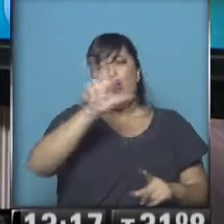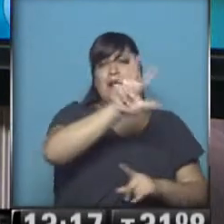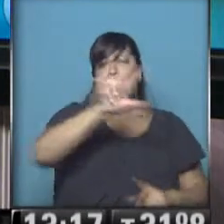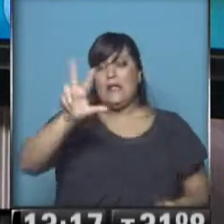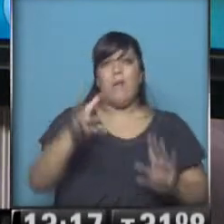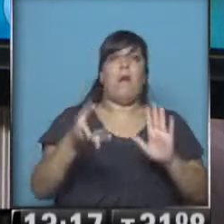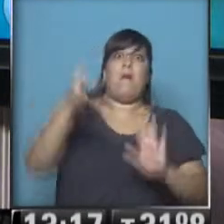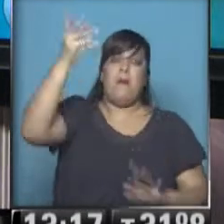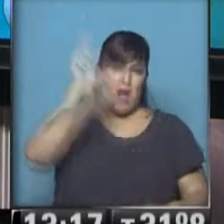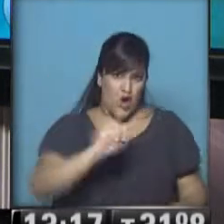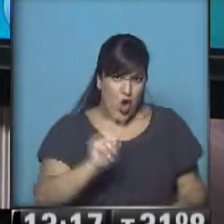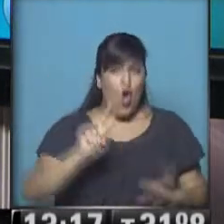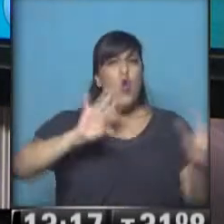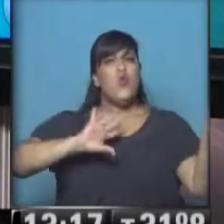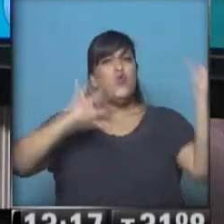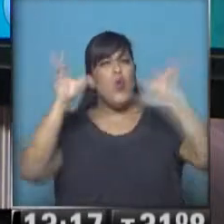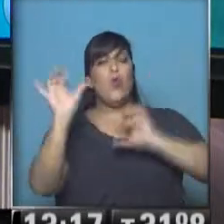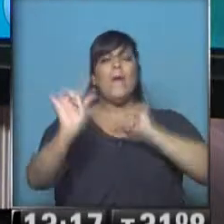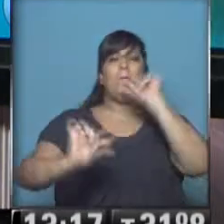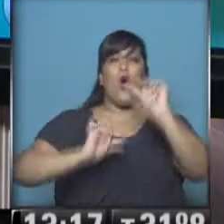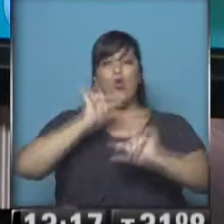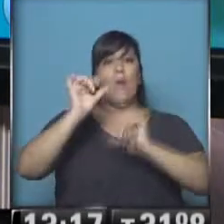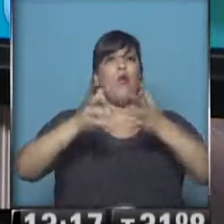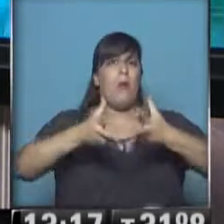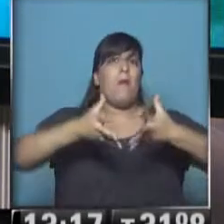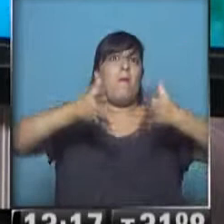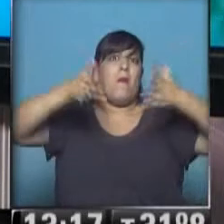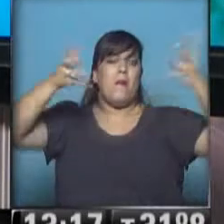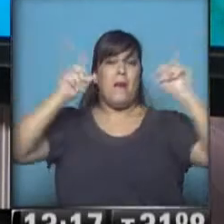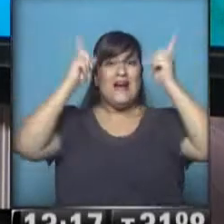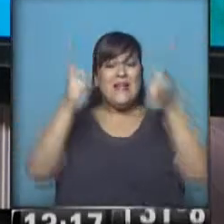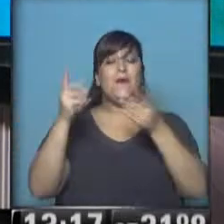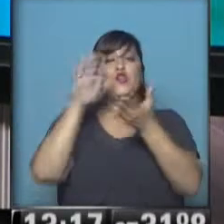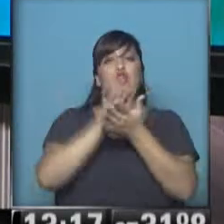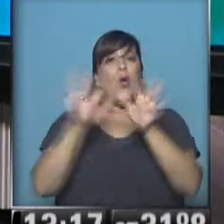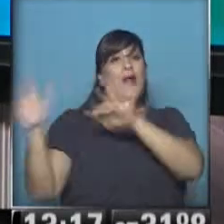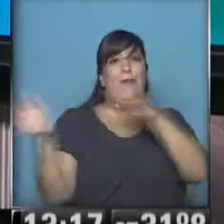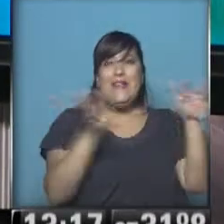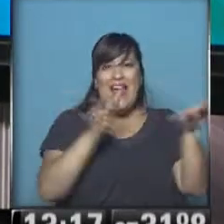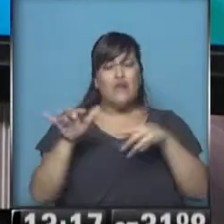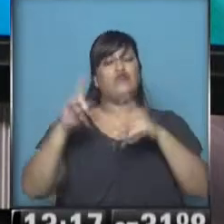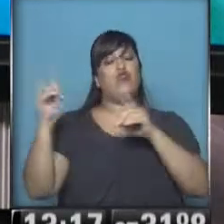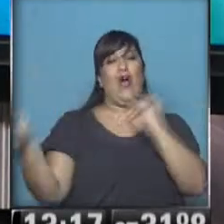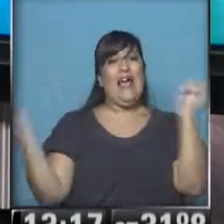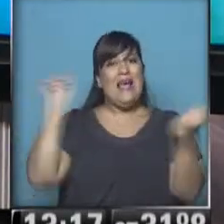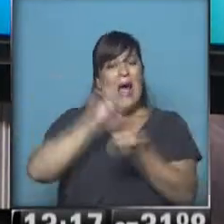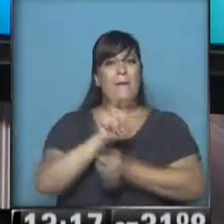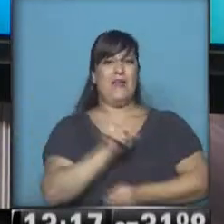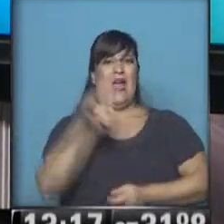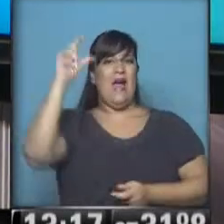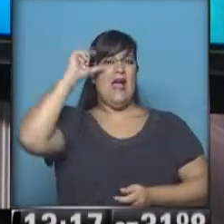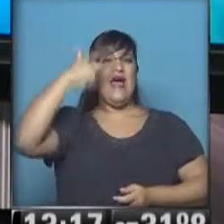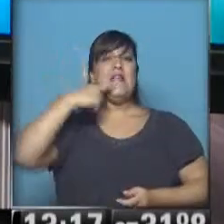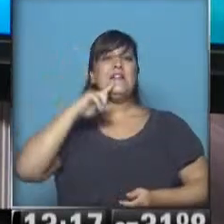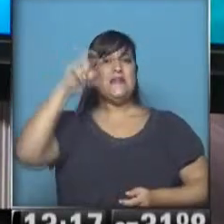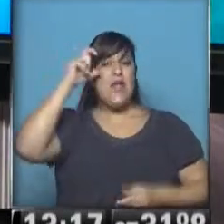no mucho más. La nubosidad despacito va a ir en aumento y el viento va a ir cambiando el sector este, con lo que vamos a tener